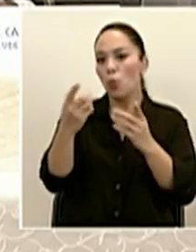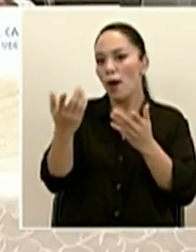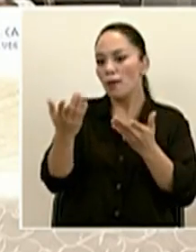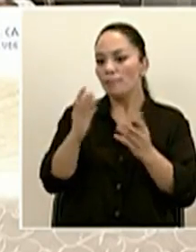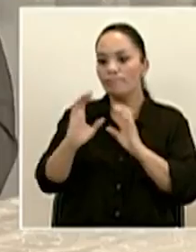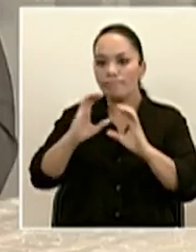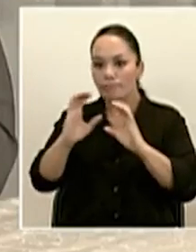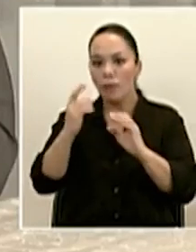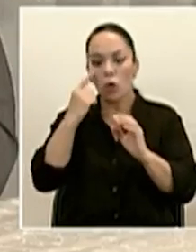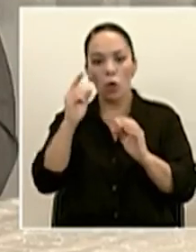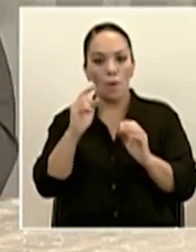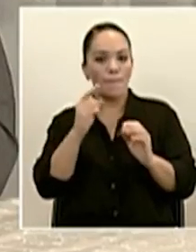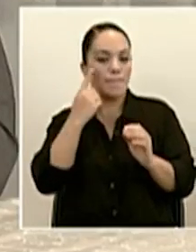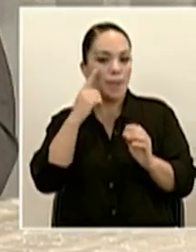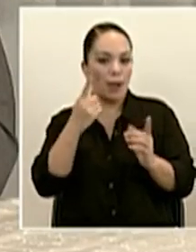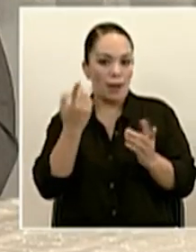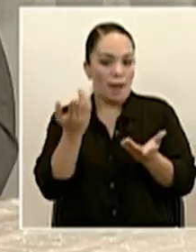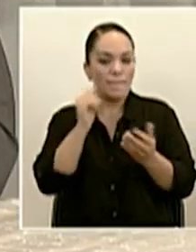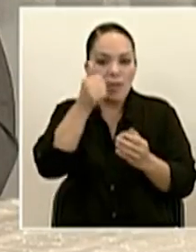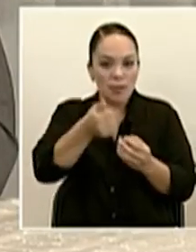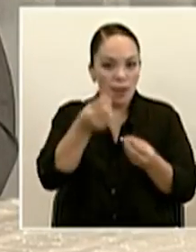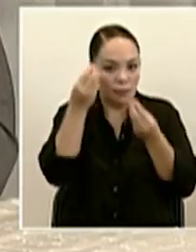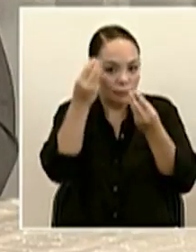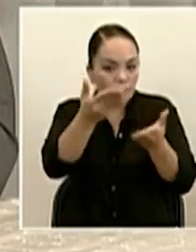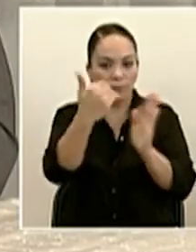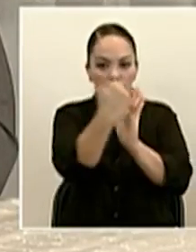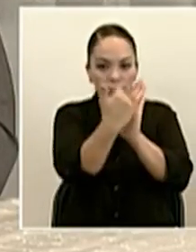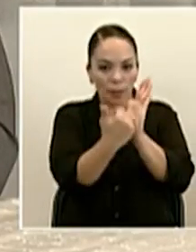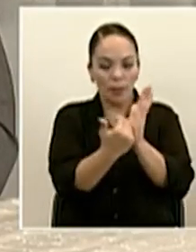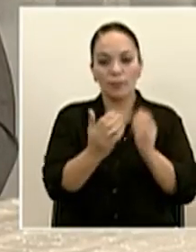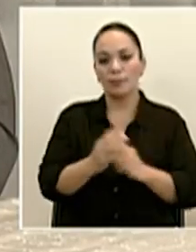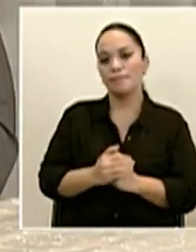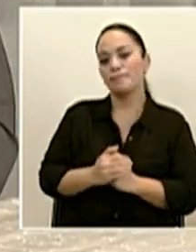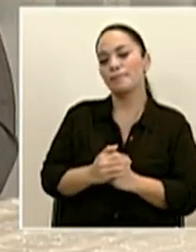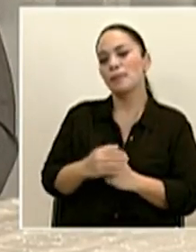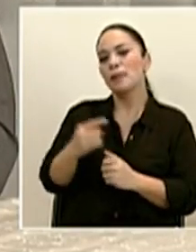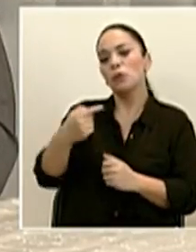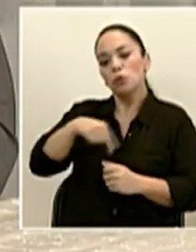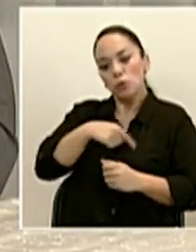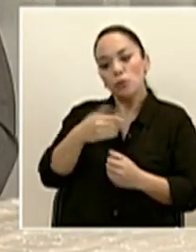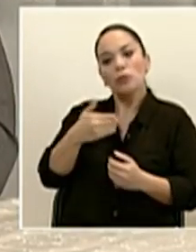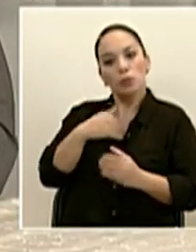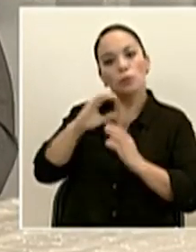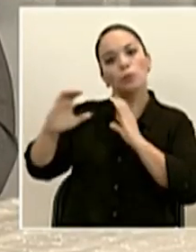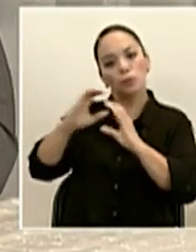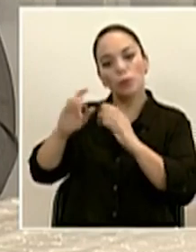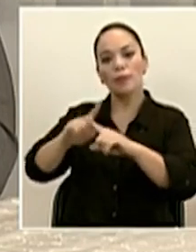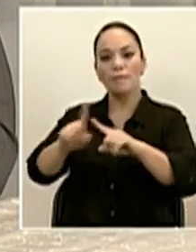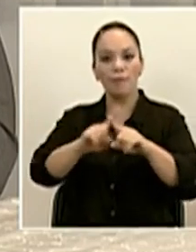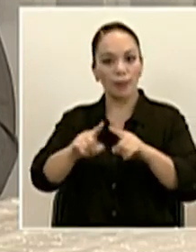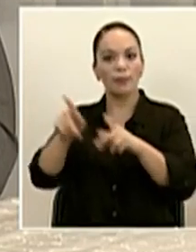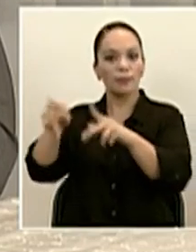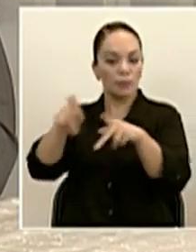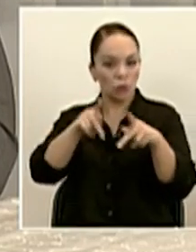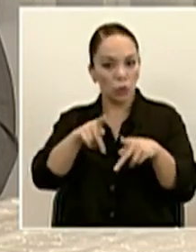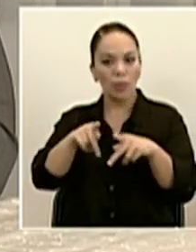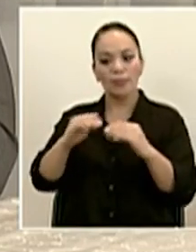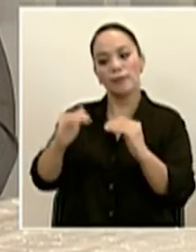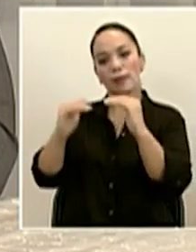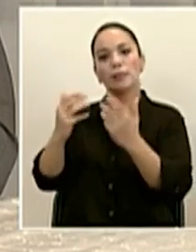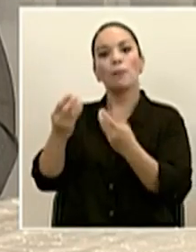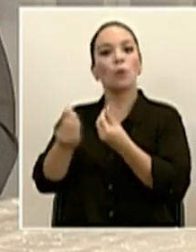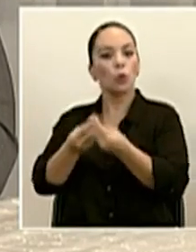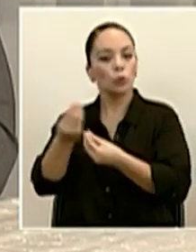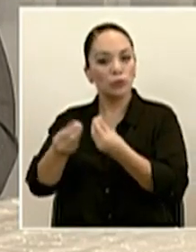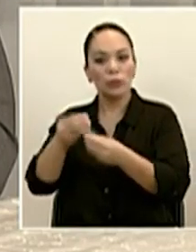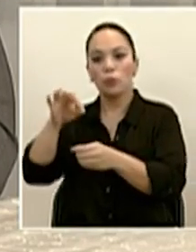lunes? Hemos tenido conversaciones con distintos sectores productivos a varios niveles, sea con sectores como